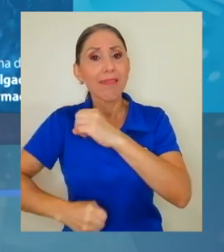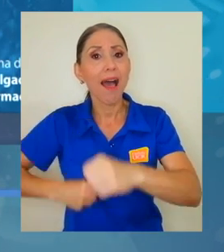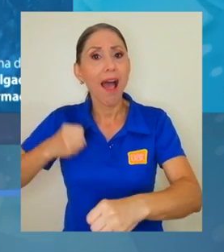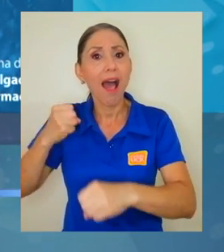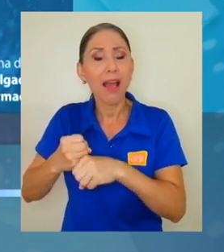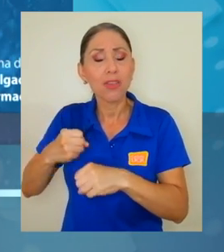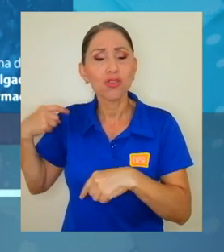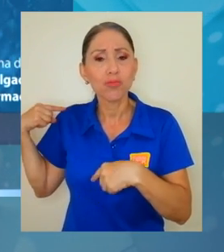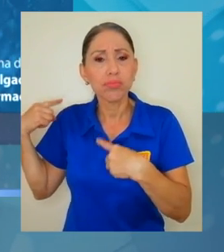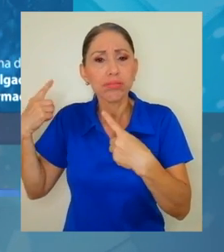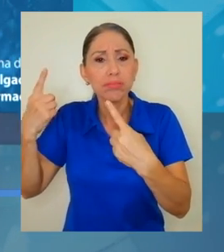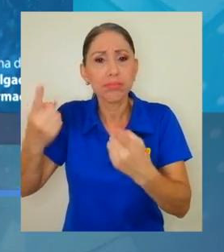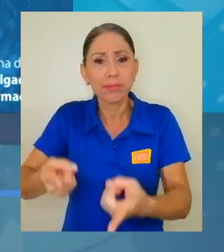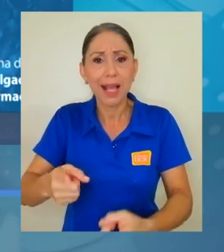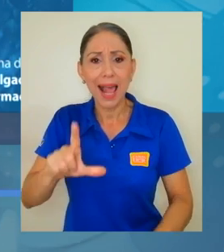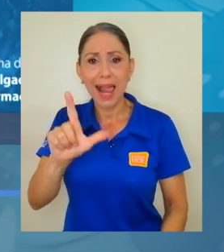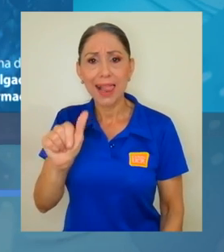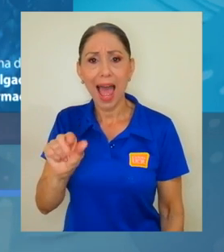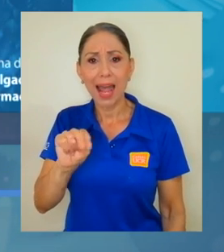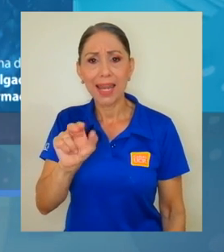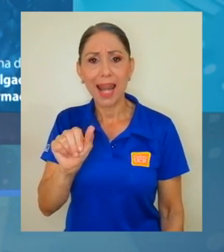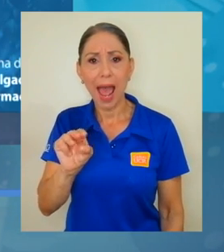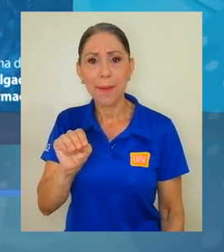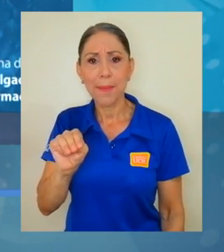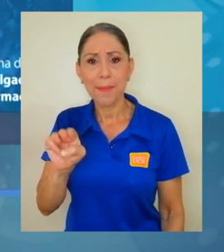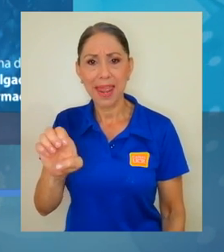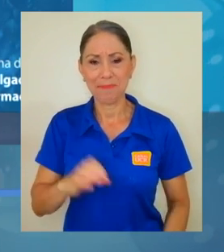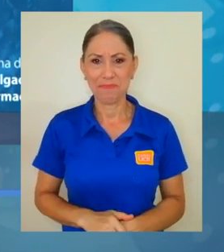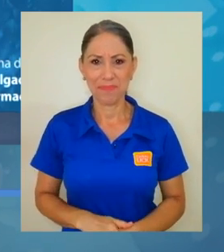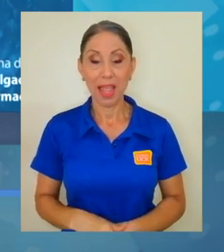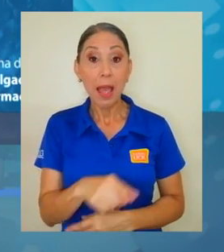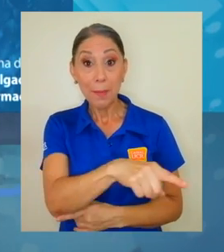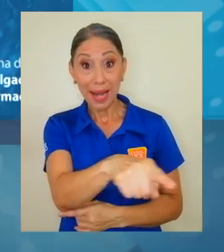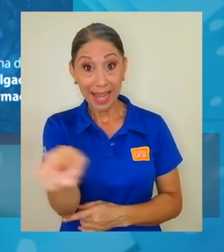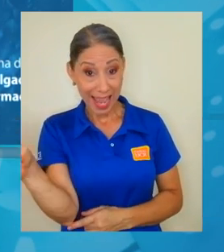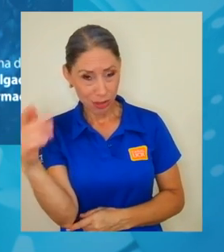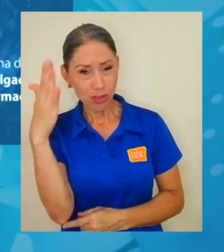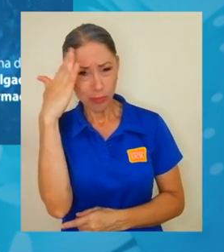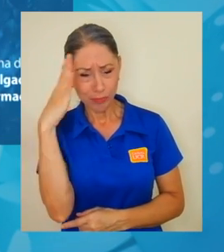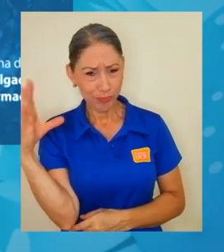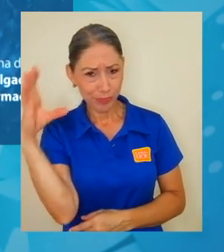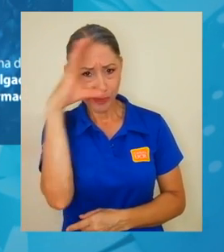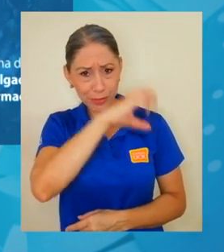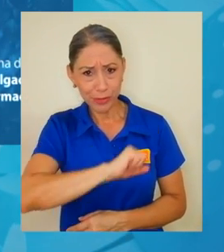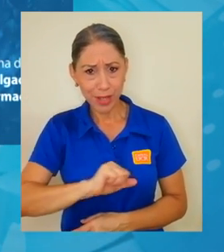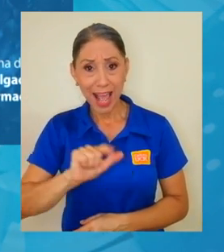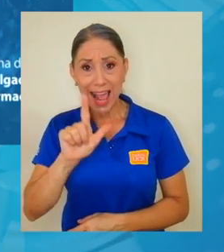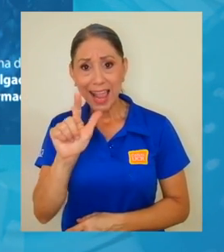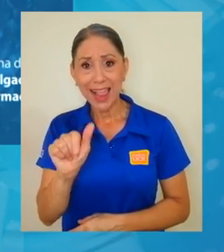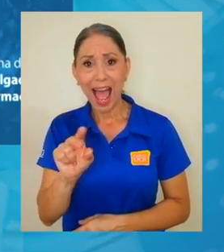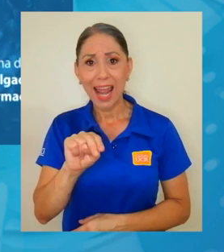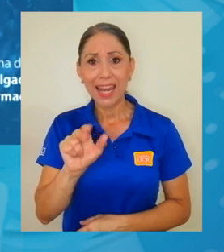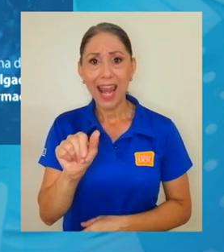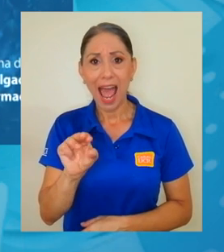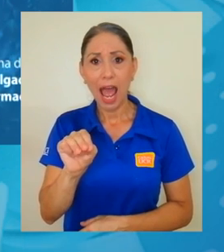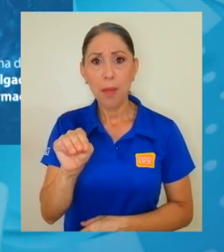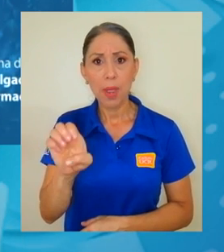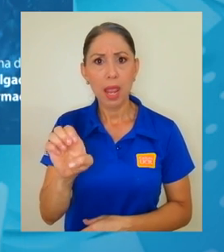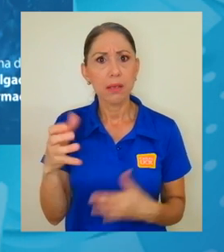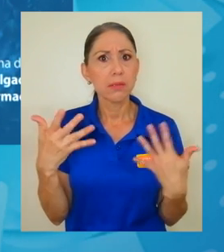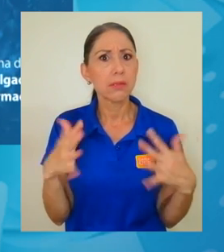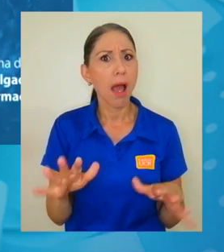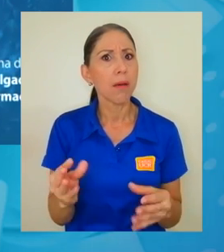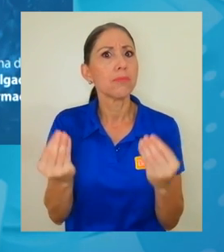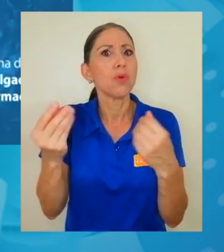de lo que ha sido el ANAMI. Alejandro, para ubicar un poco a nuestro público, el ANAMI son 70 años,